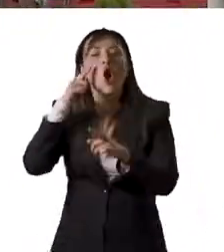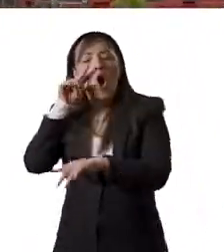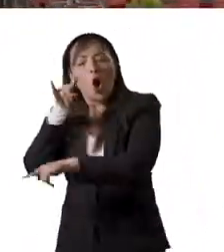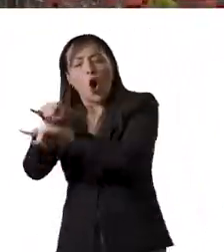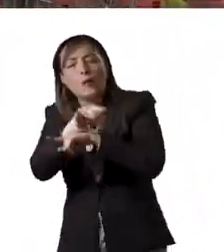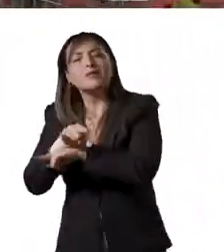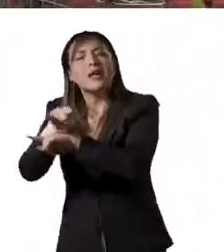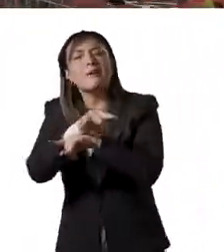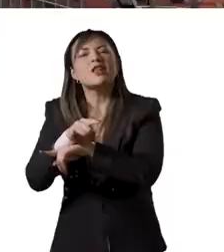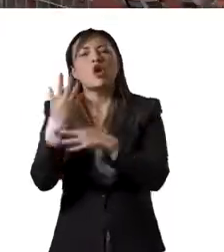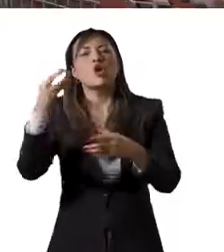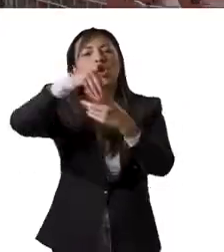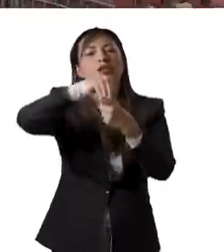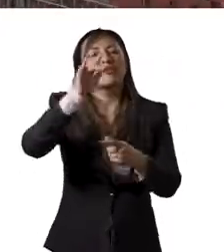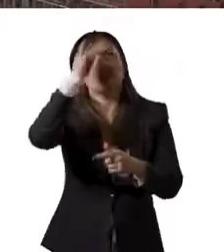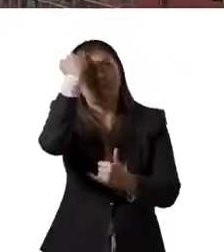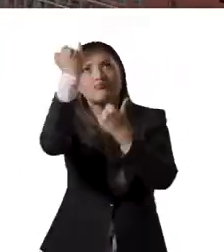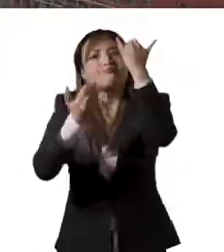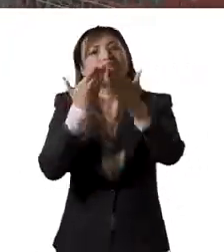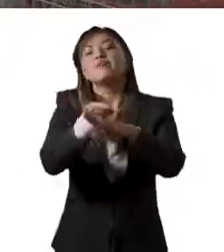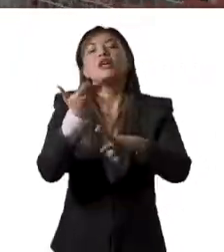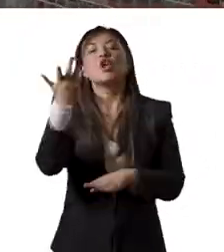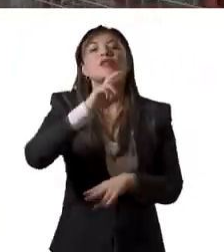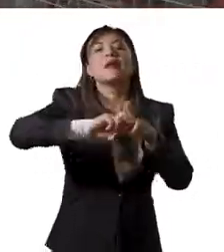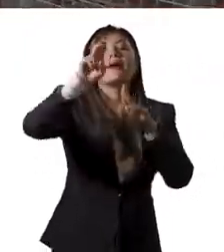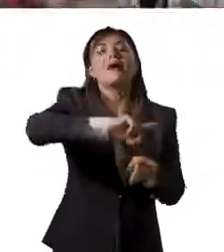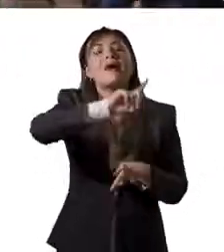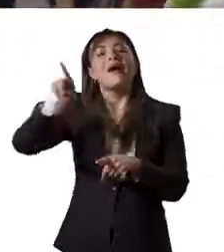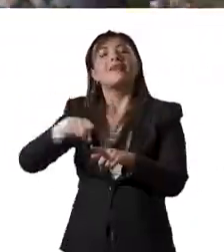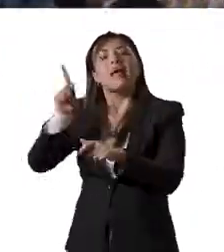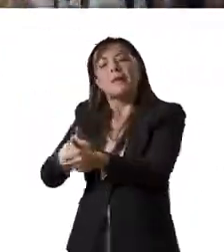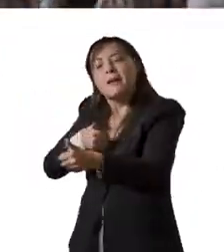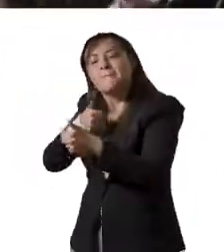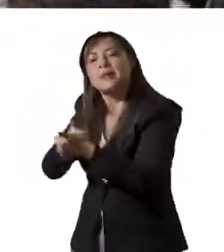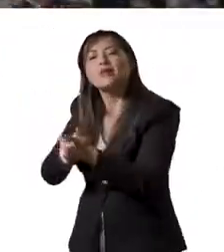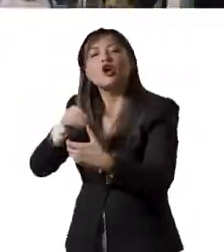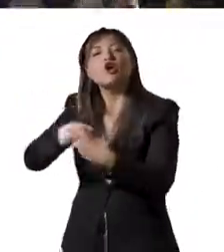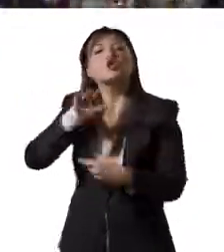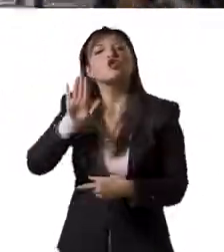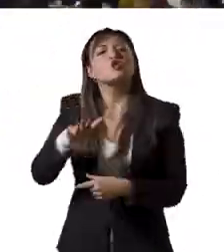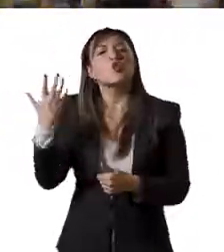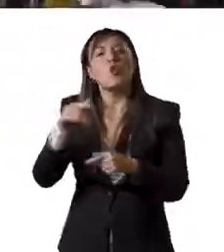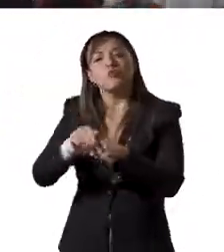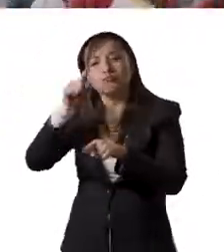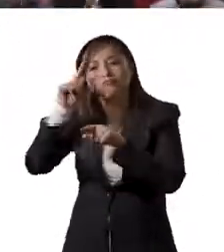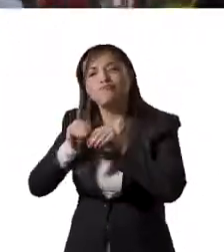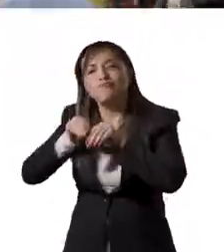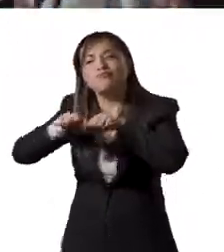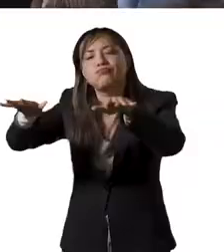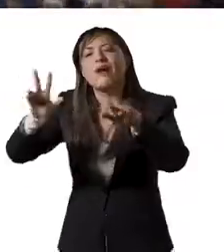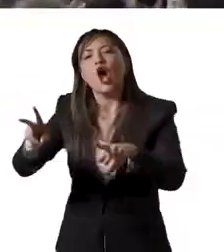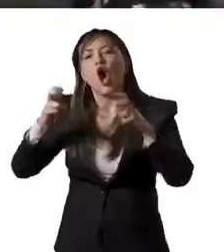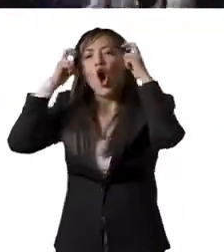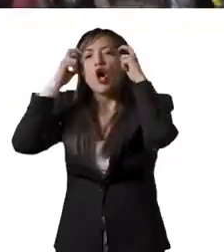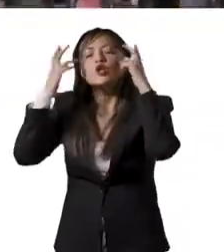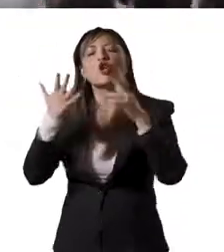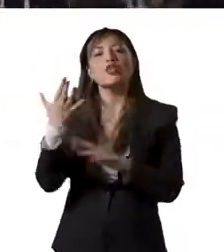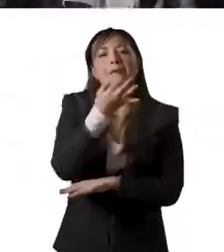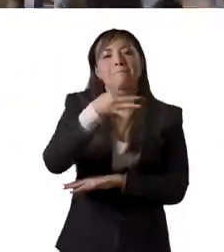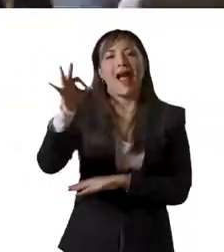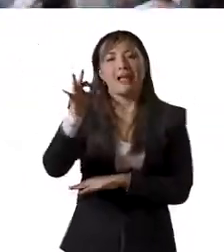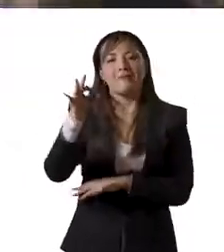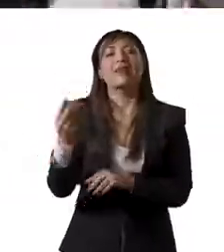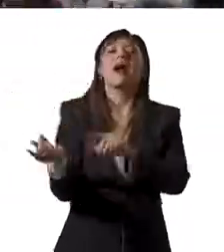el Observatorio de Emprendimiento de la Sede Manizales, el Programa Mentor ETC Spin-Off y Transferencia de